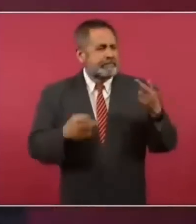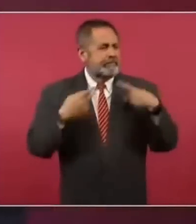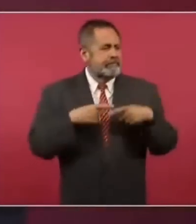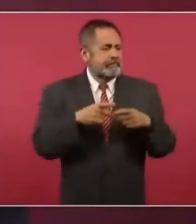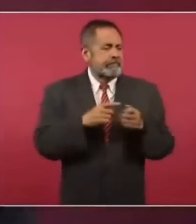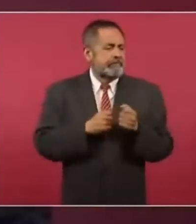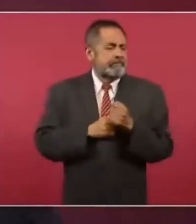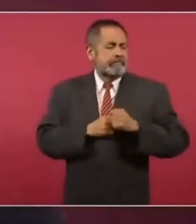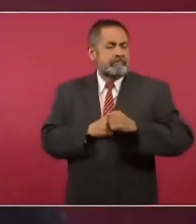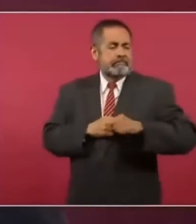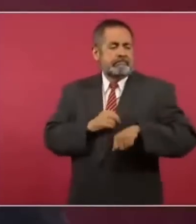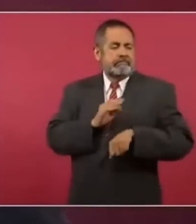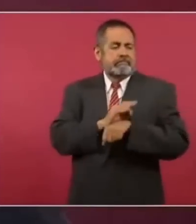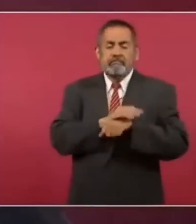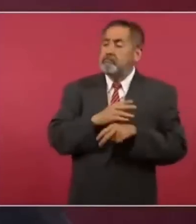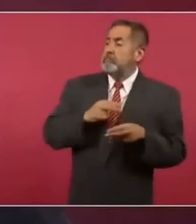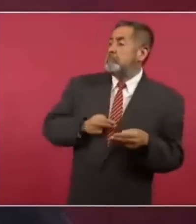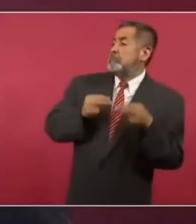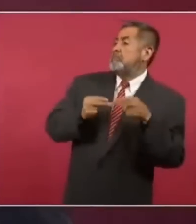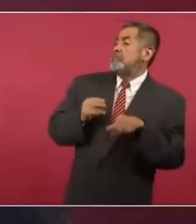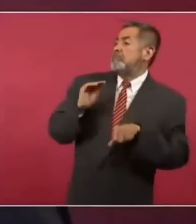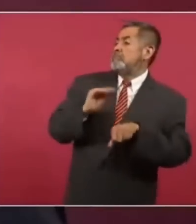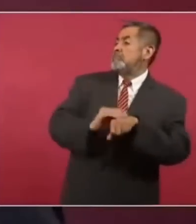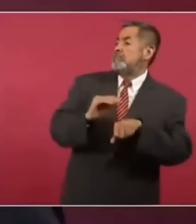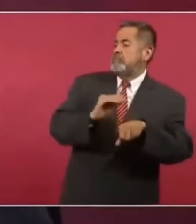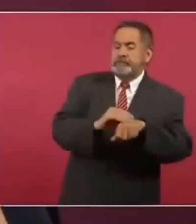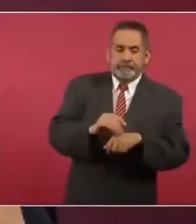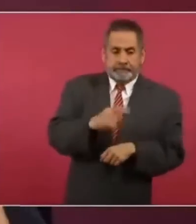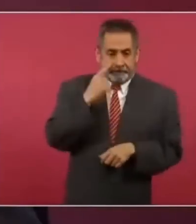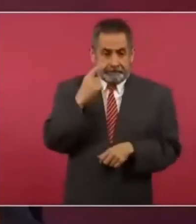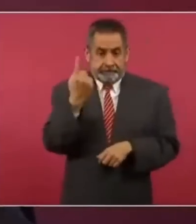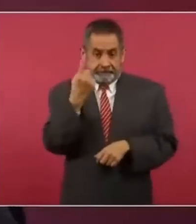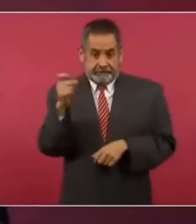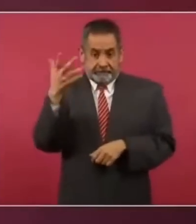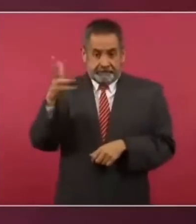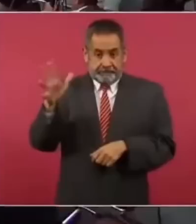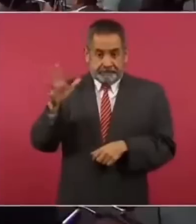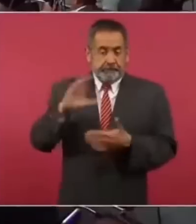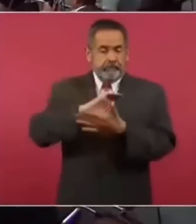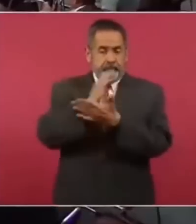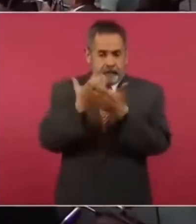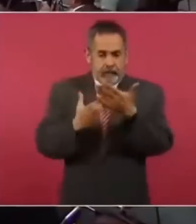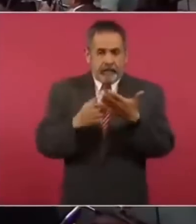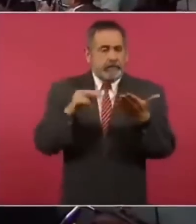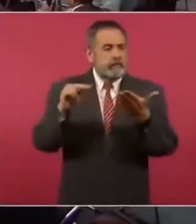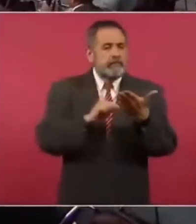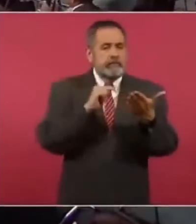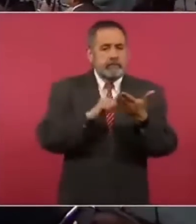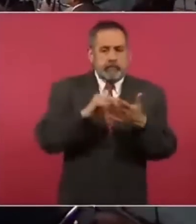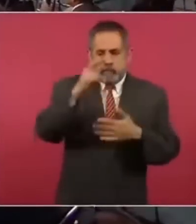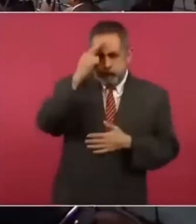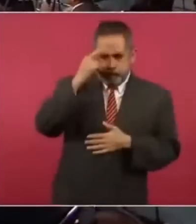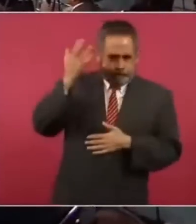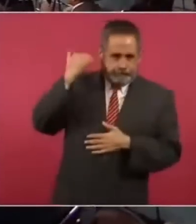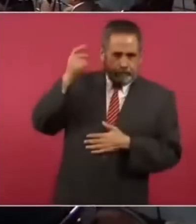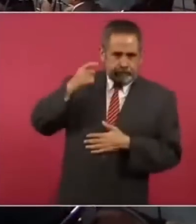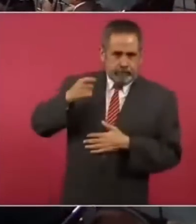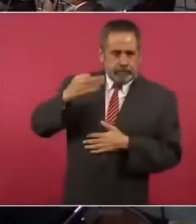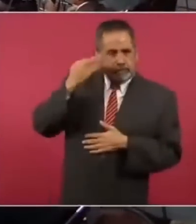traficantes de influencia 110 contratos en las llamadas rondas